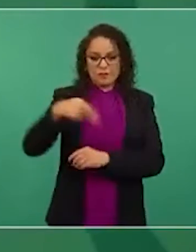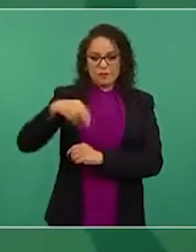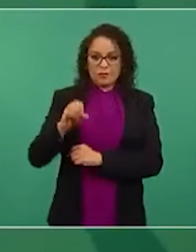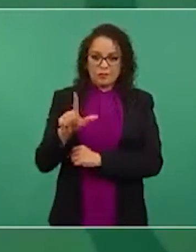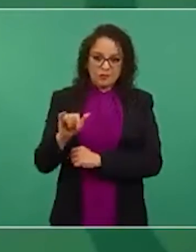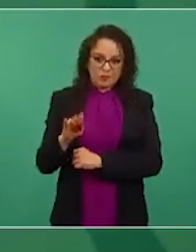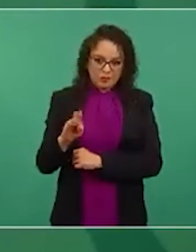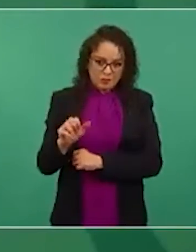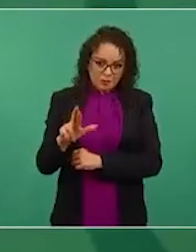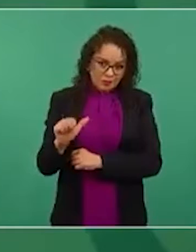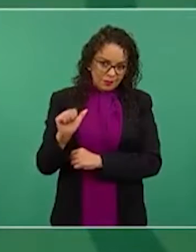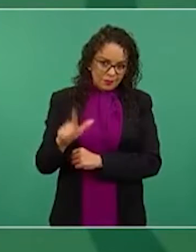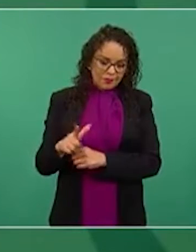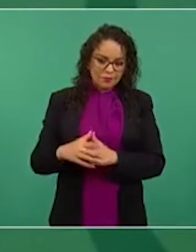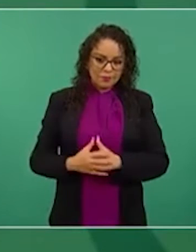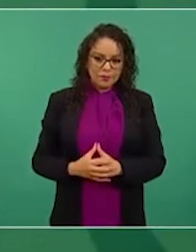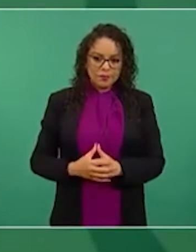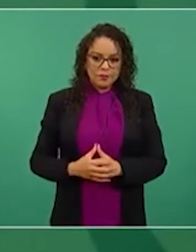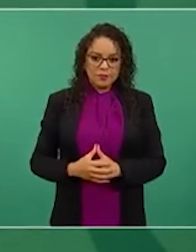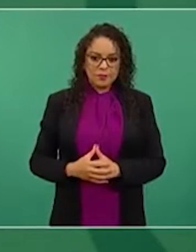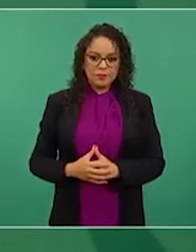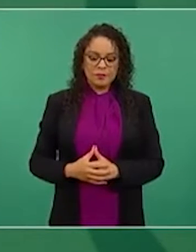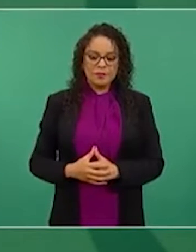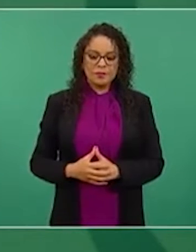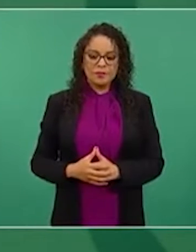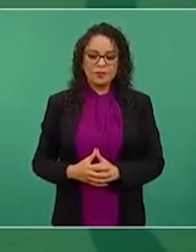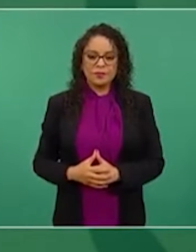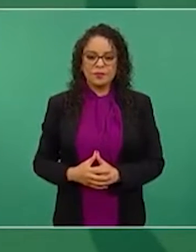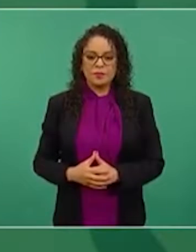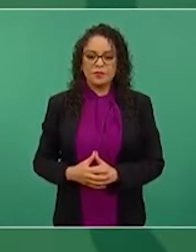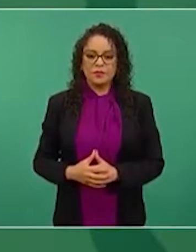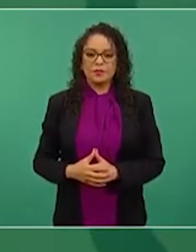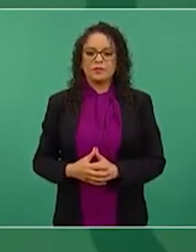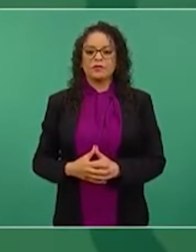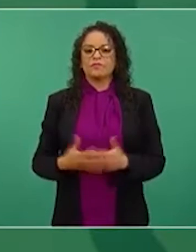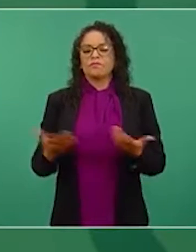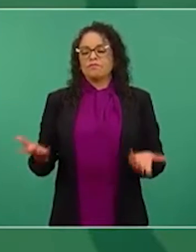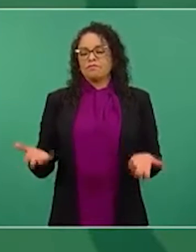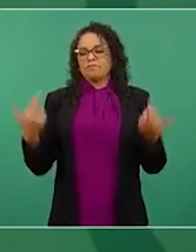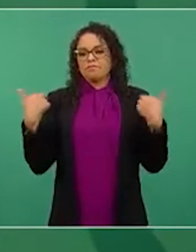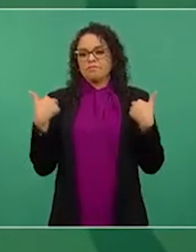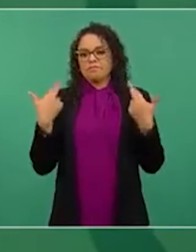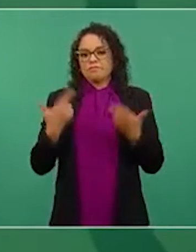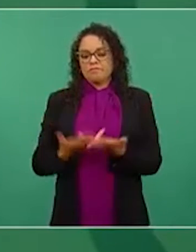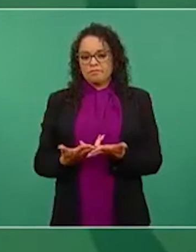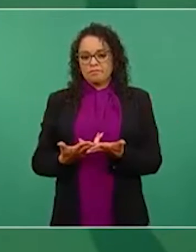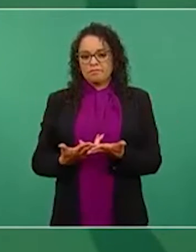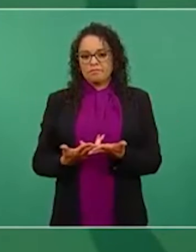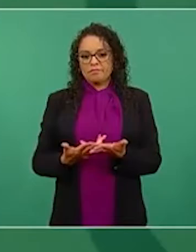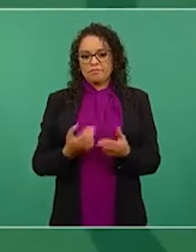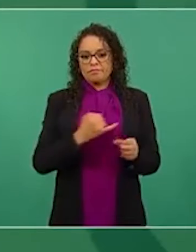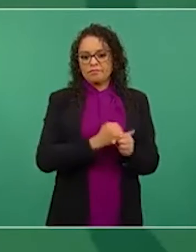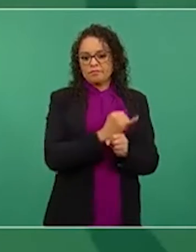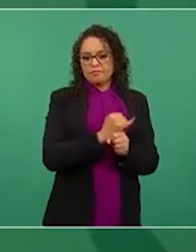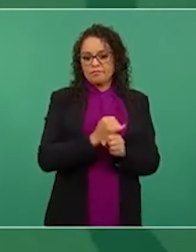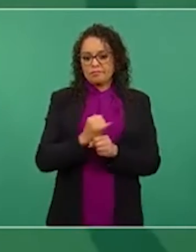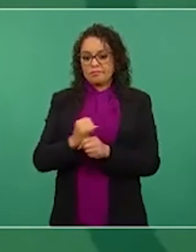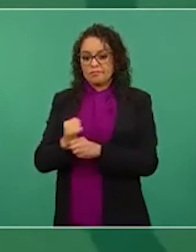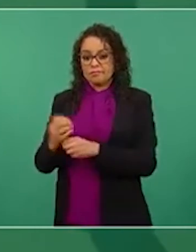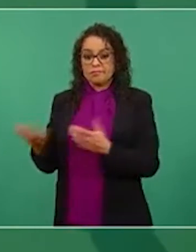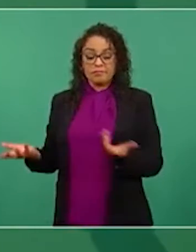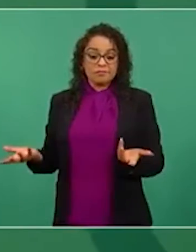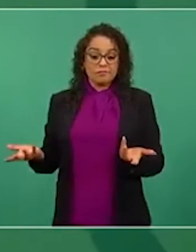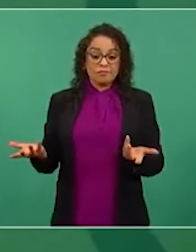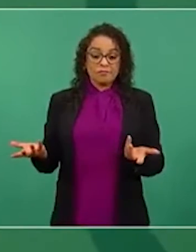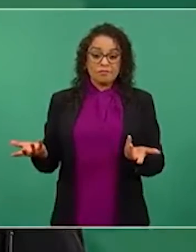a académicos que se